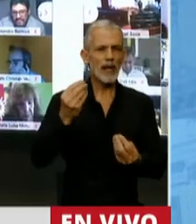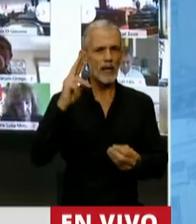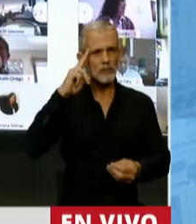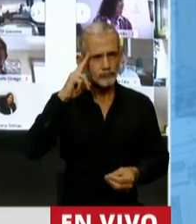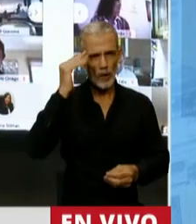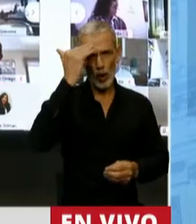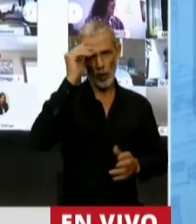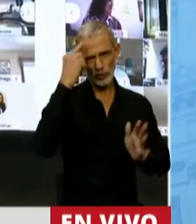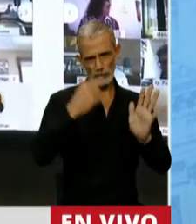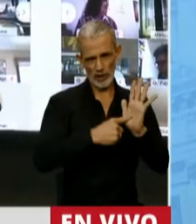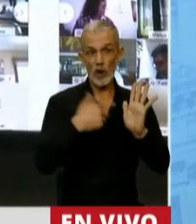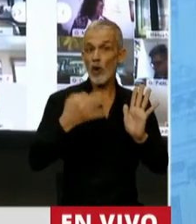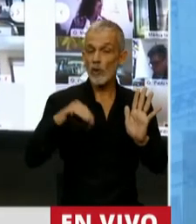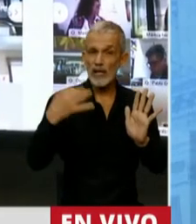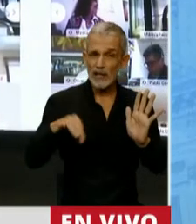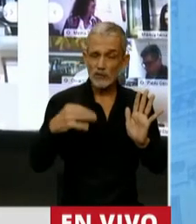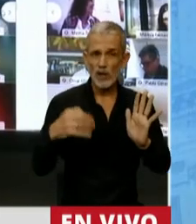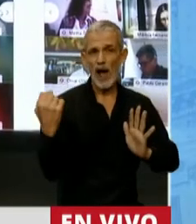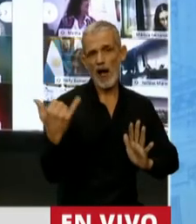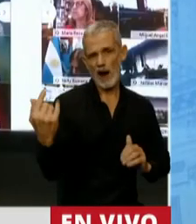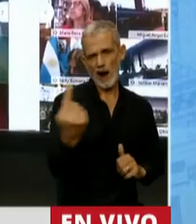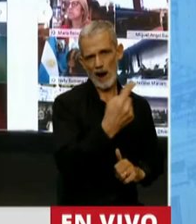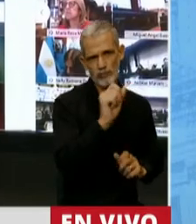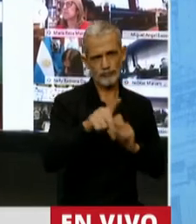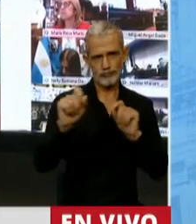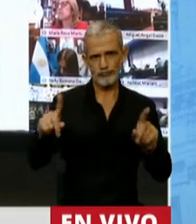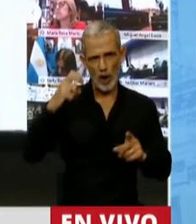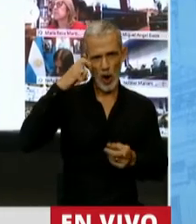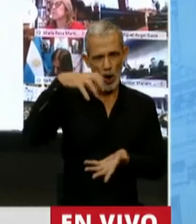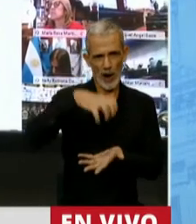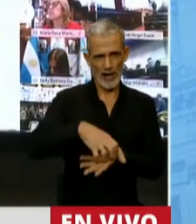y en deberes que tenemos como integrantes de este Congreso.